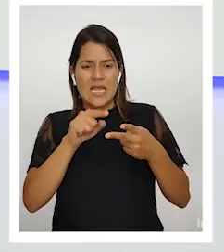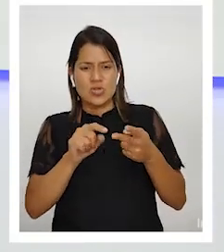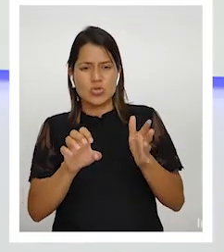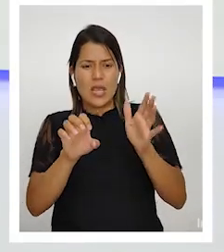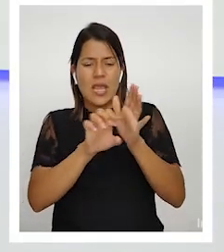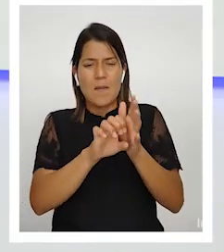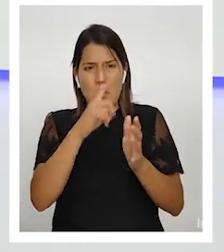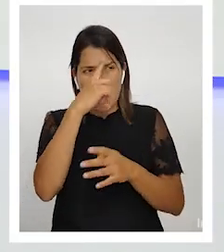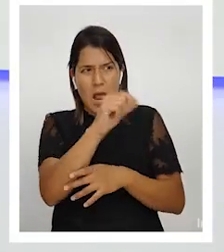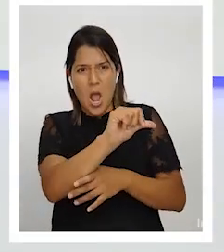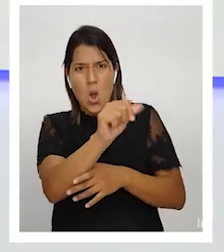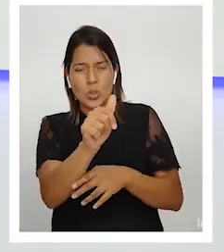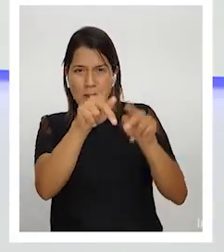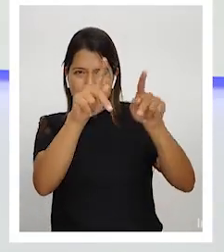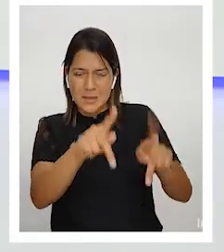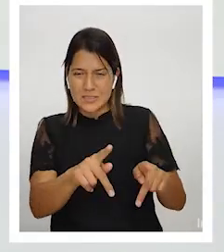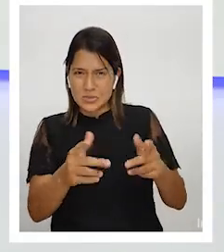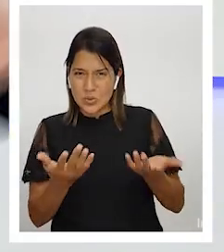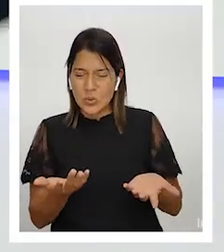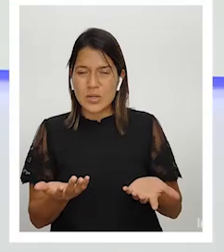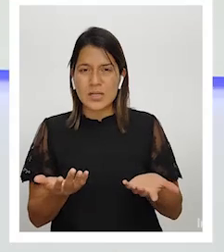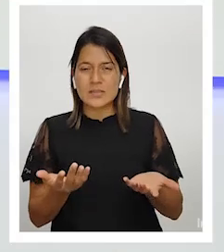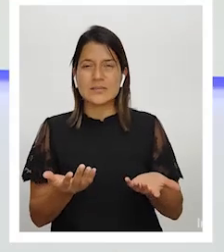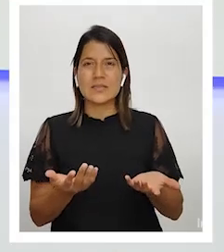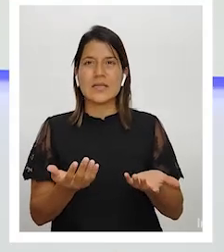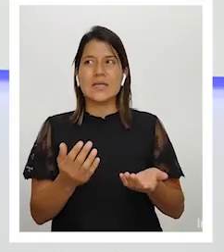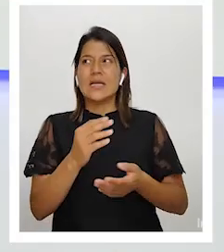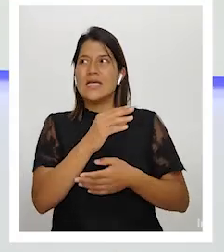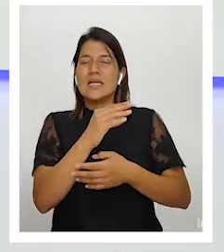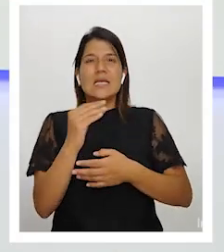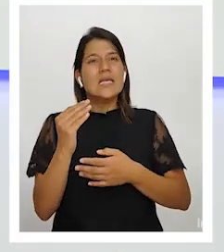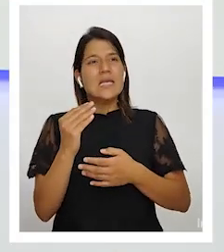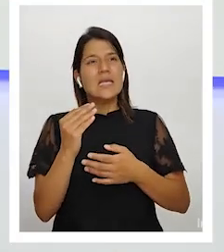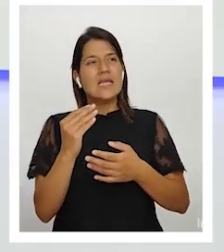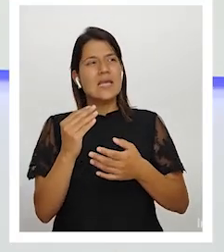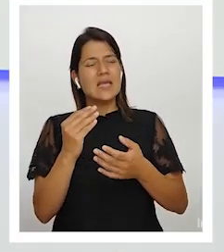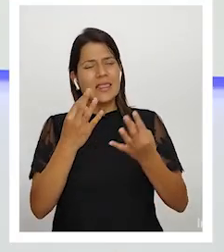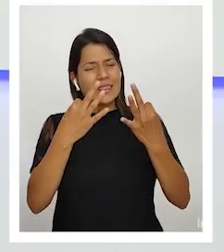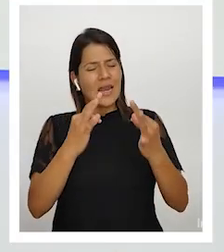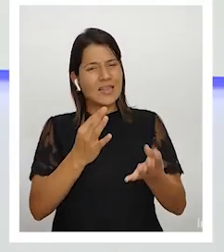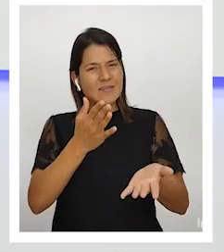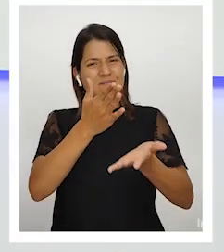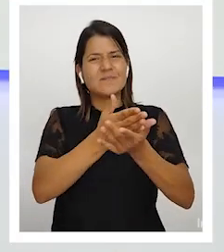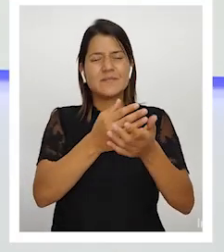que este tipo de sistema burocrático sistema